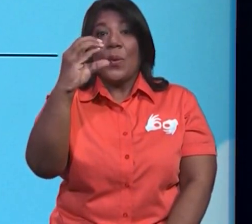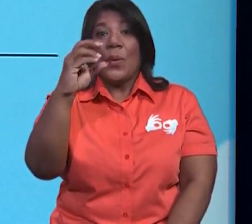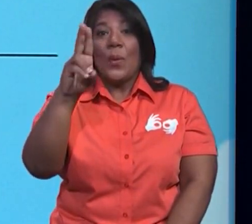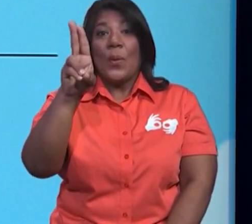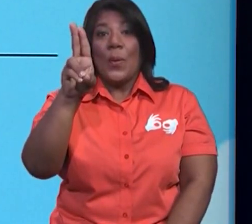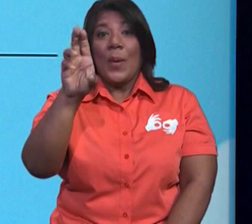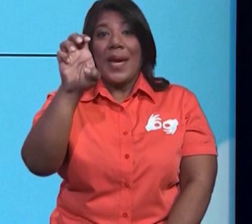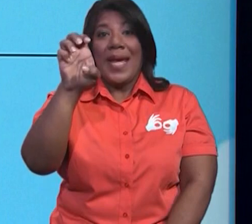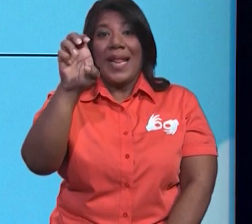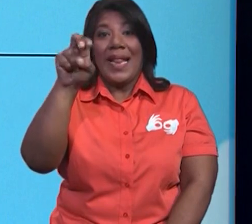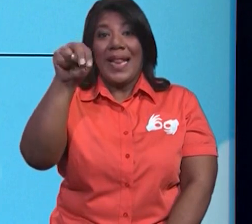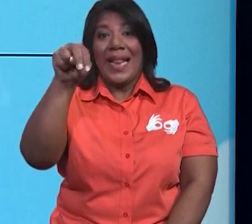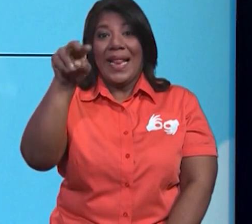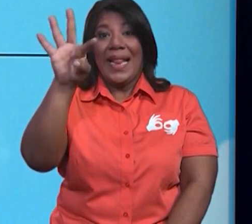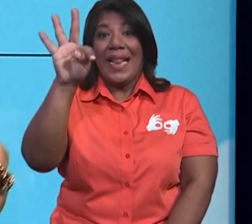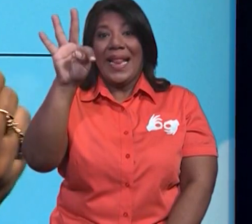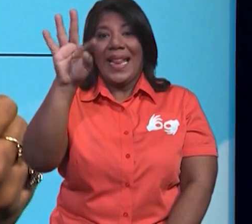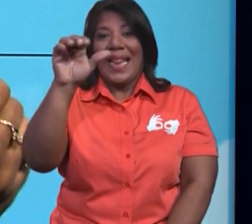Sin cuenta.